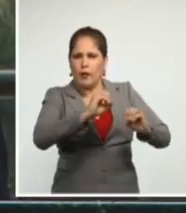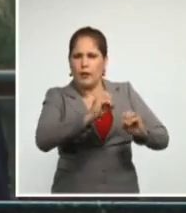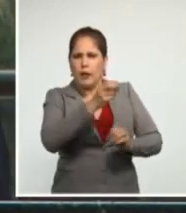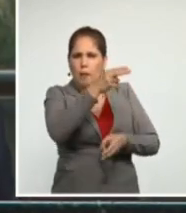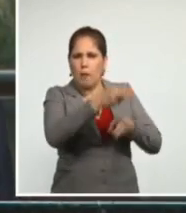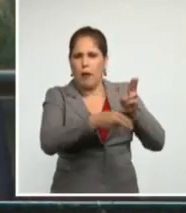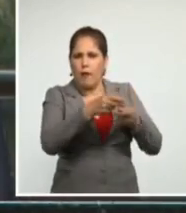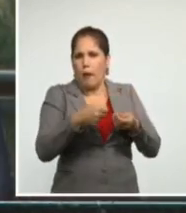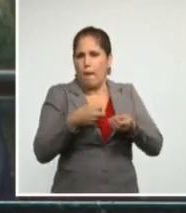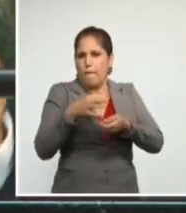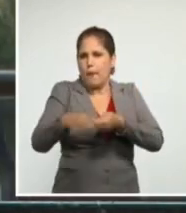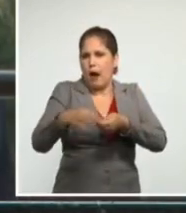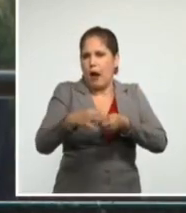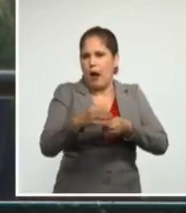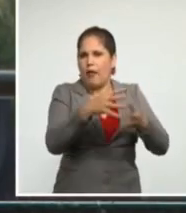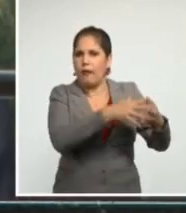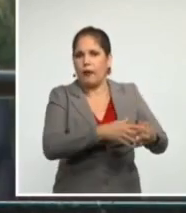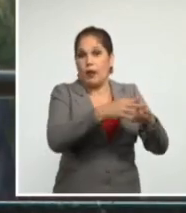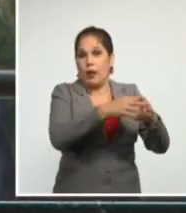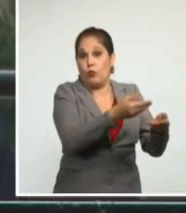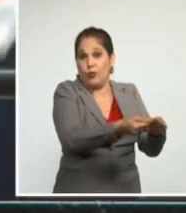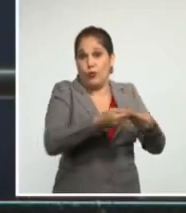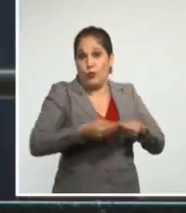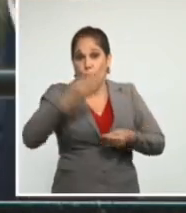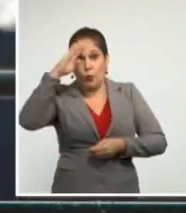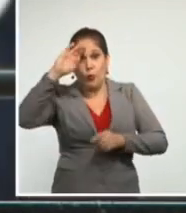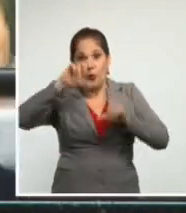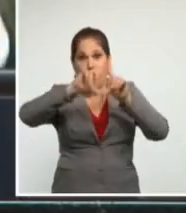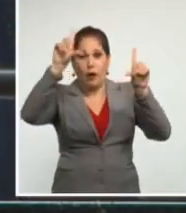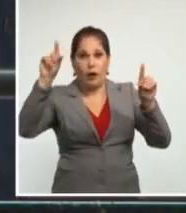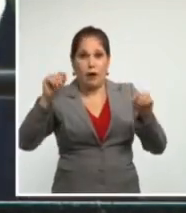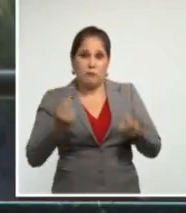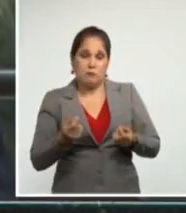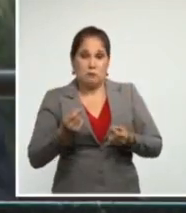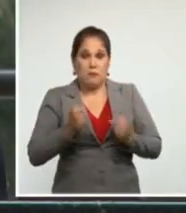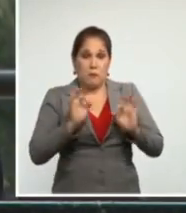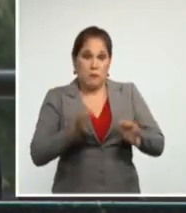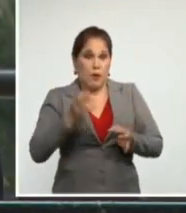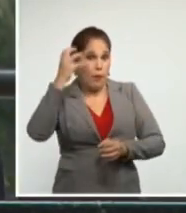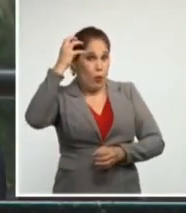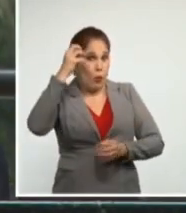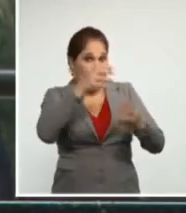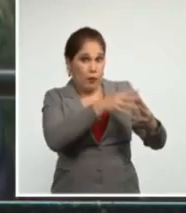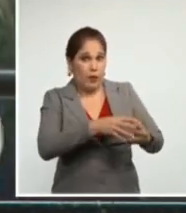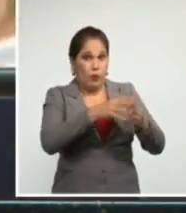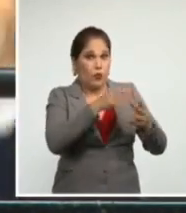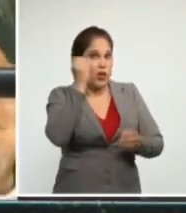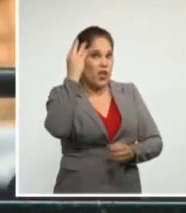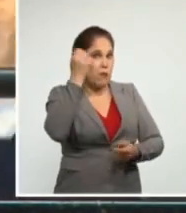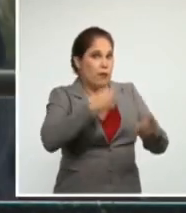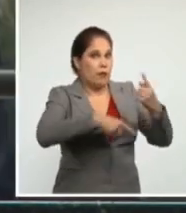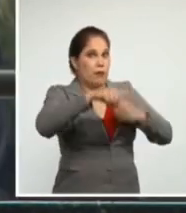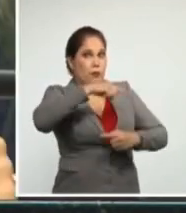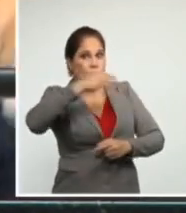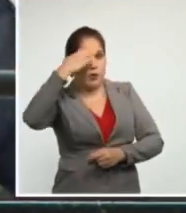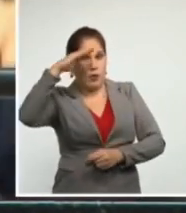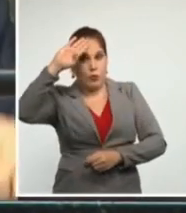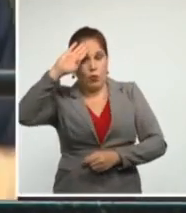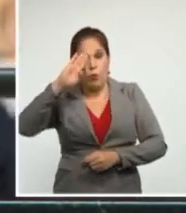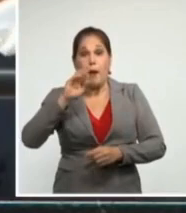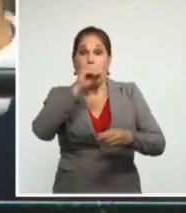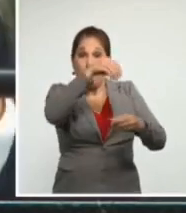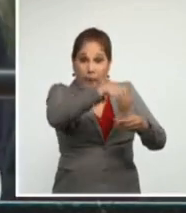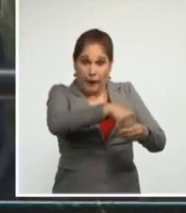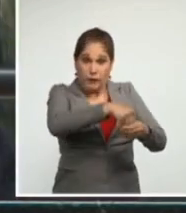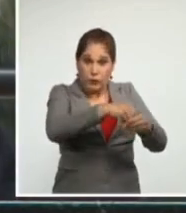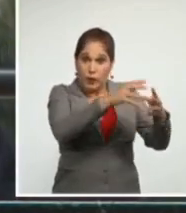financiadas y ejecutadas por el gobierno estadounidense o desde territorio de